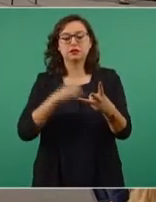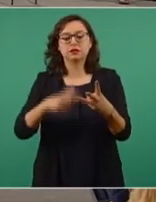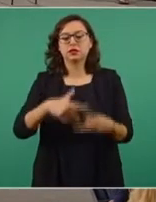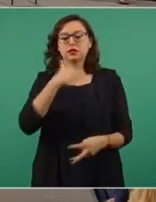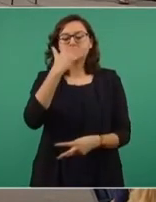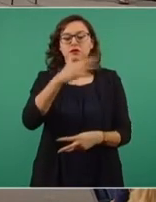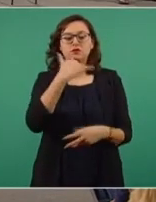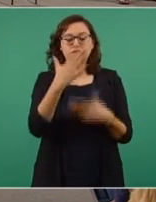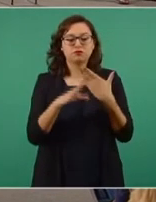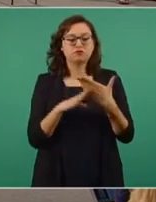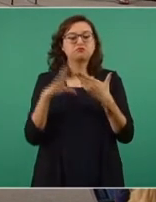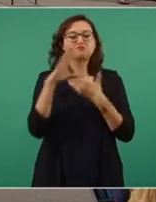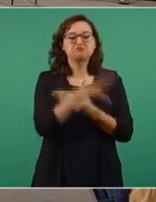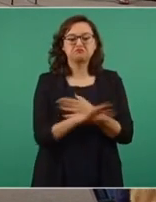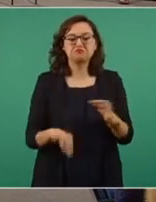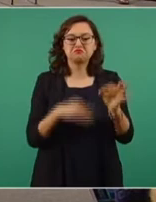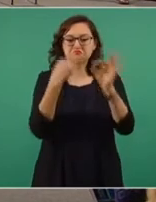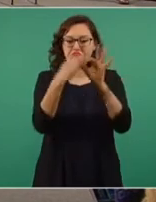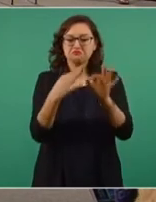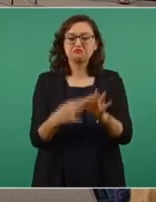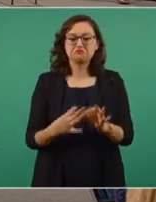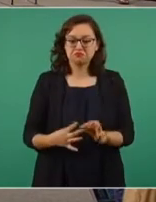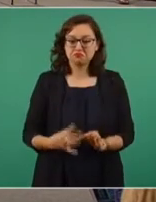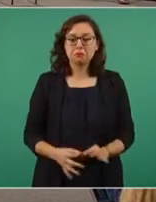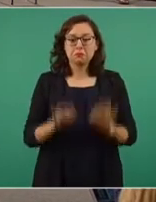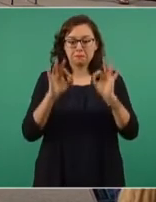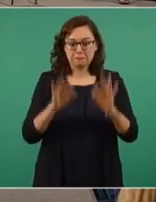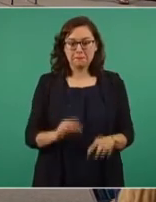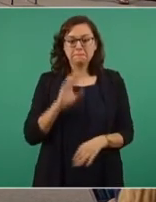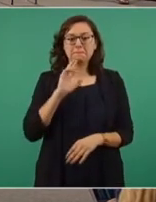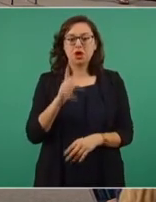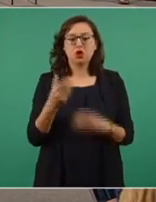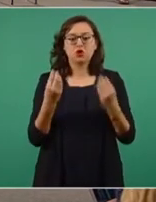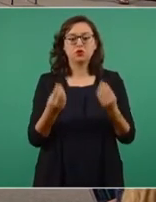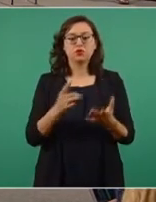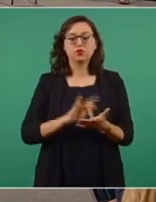herramientas para cumplir este encargo. Muchas gracias.